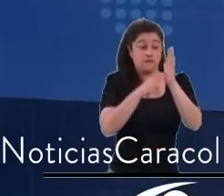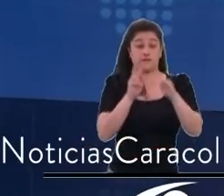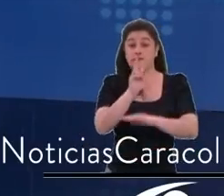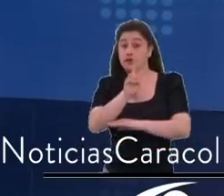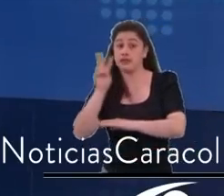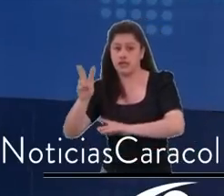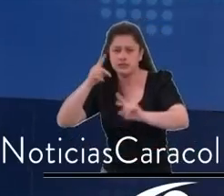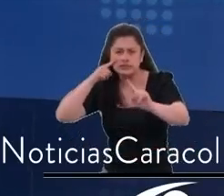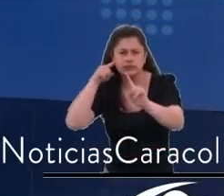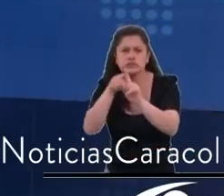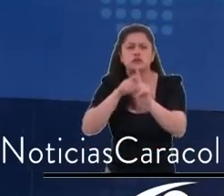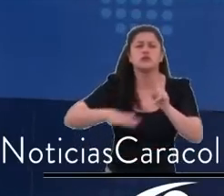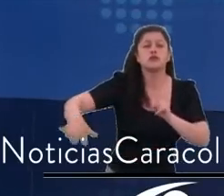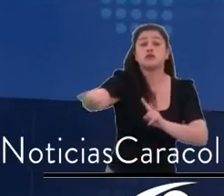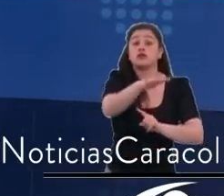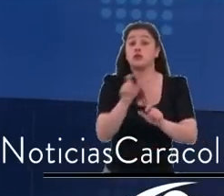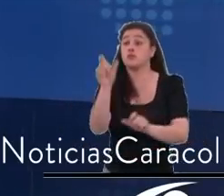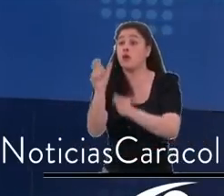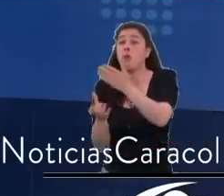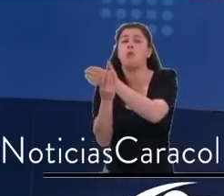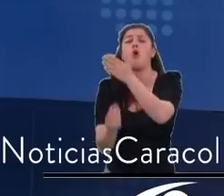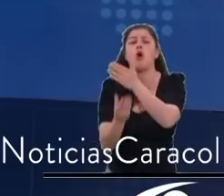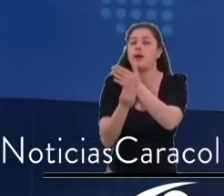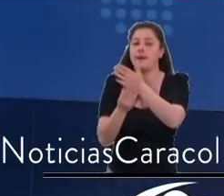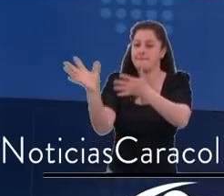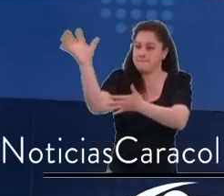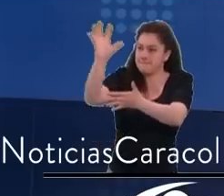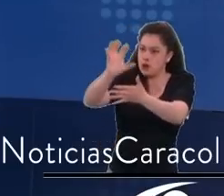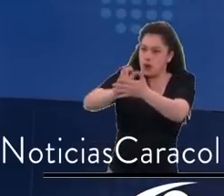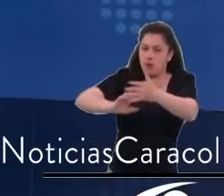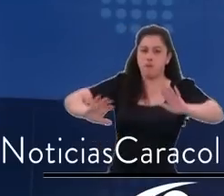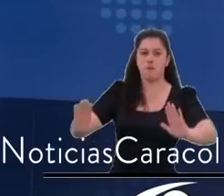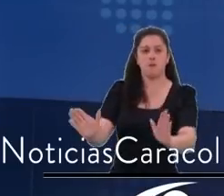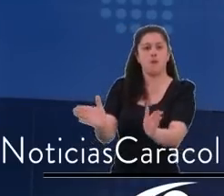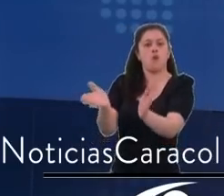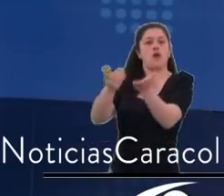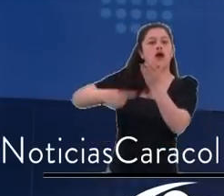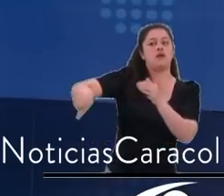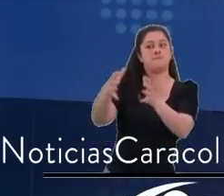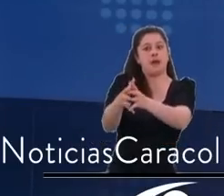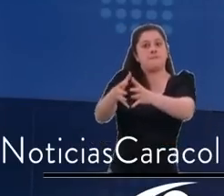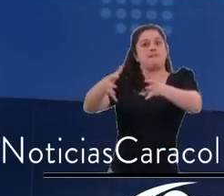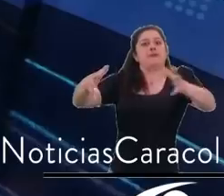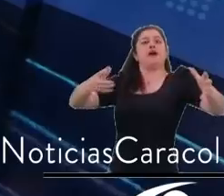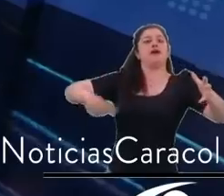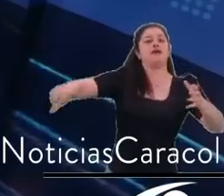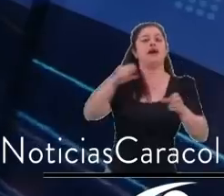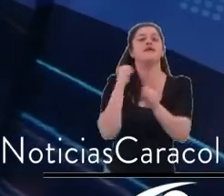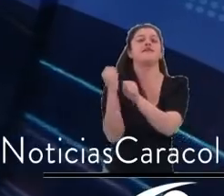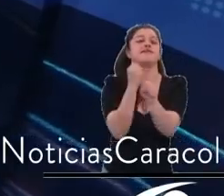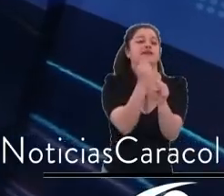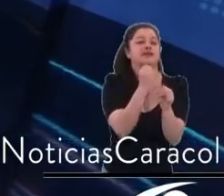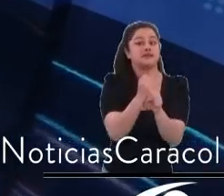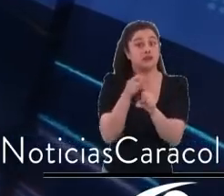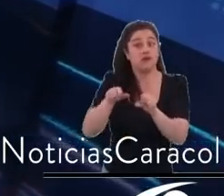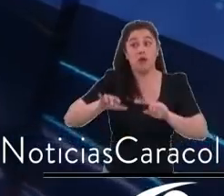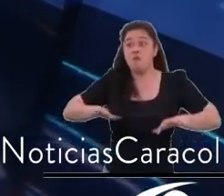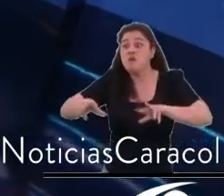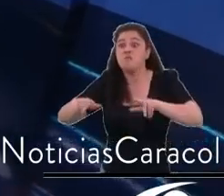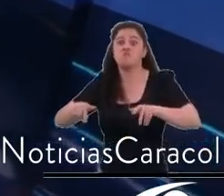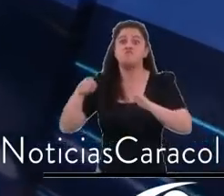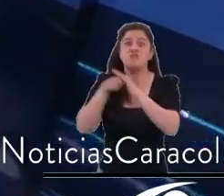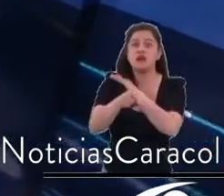más refuerzos de la policía y las modificaciones legales que se han hecho para que los jueces no suelten a los ladrones, la situación va a seguir mejorando poco a poco. 7